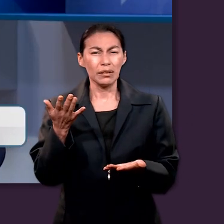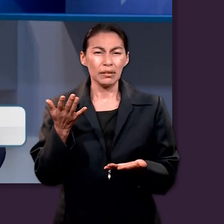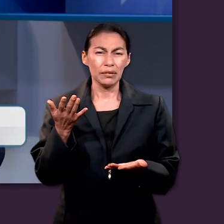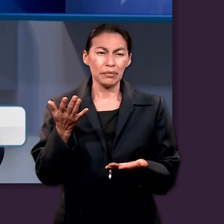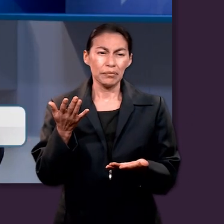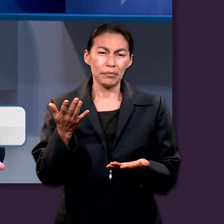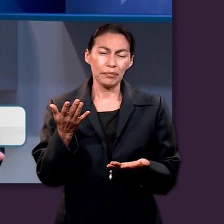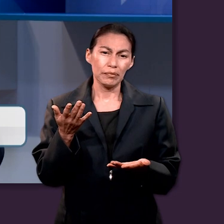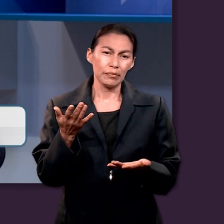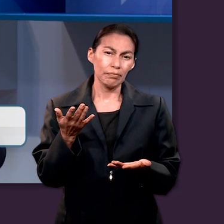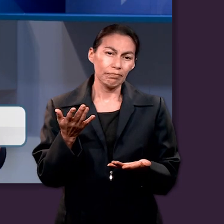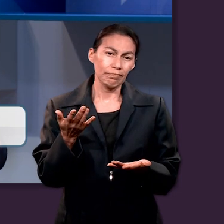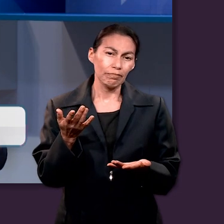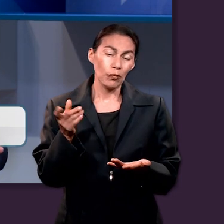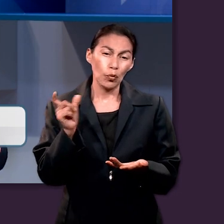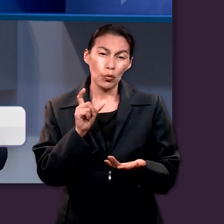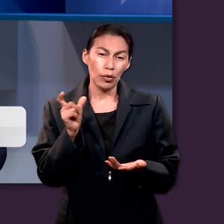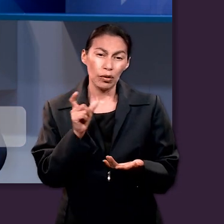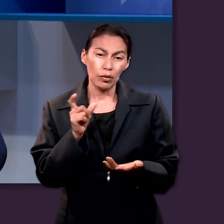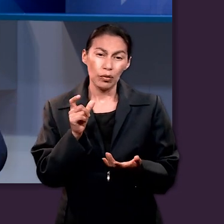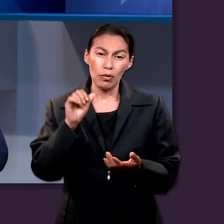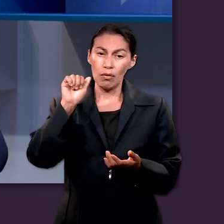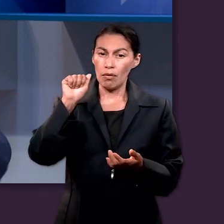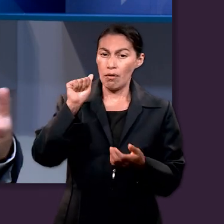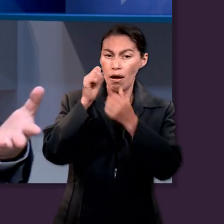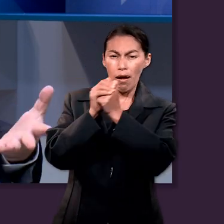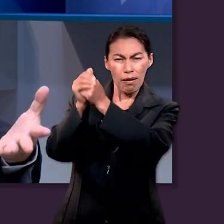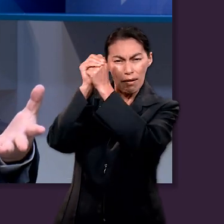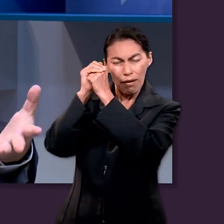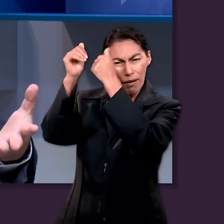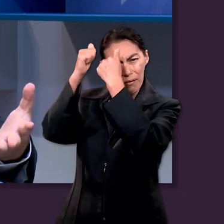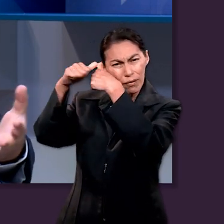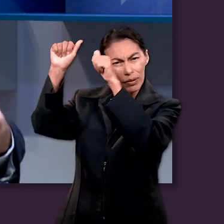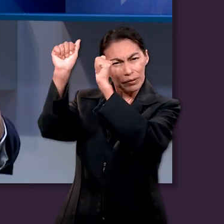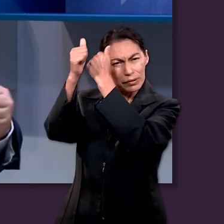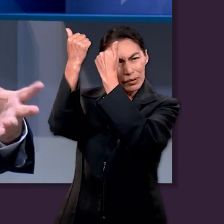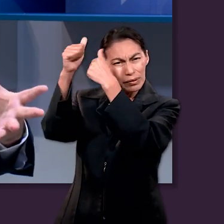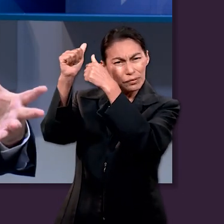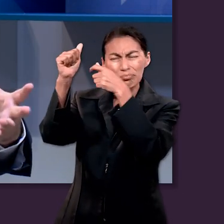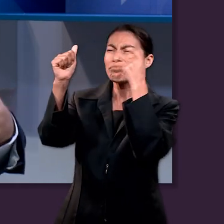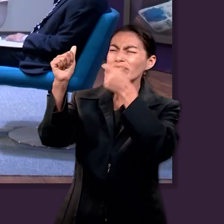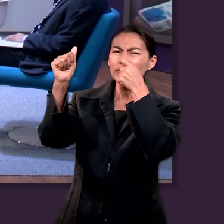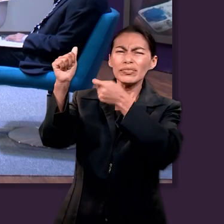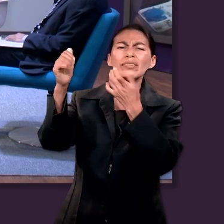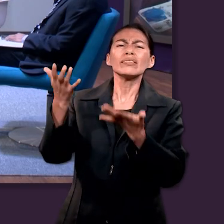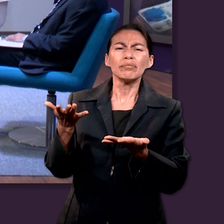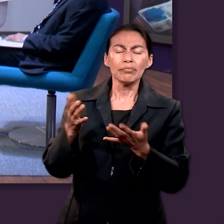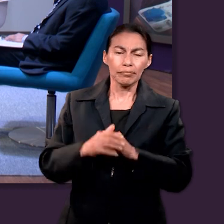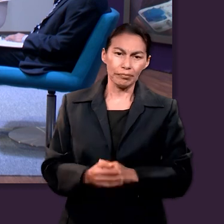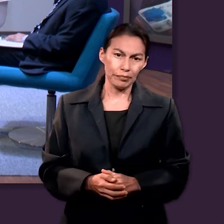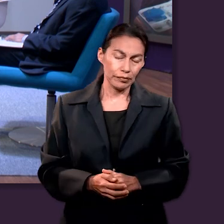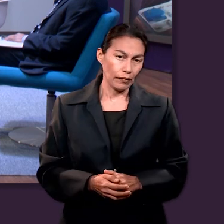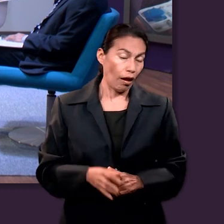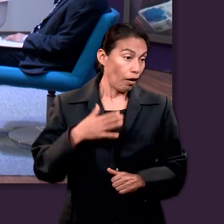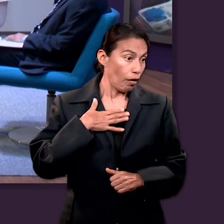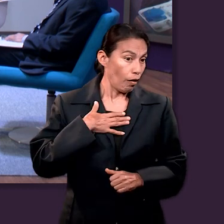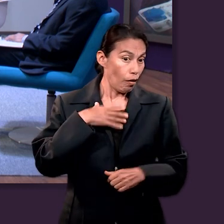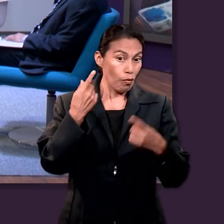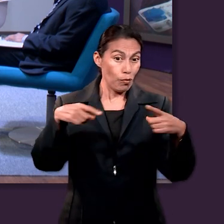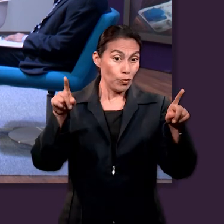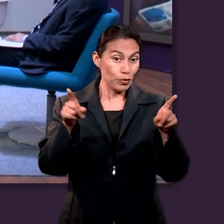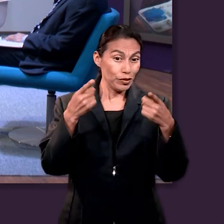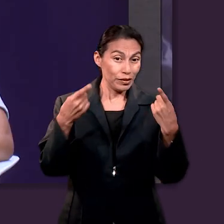piensan o qué imagen les viene a la mente cuando hablamos de alabanza? Algo concreto. ¿En qué piensan cuando hablamos de alabanza?